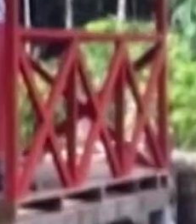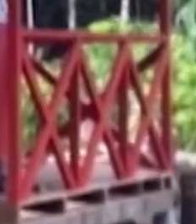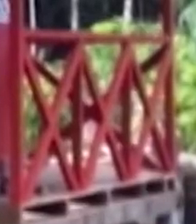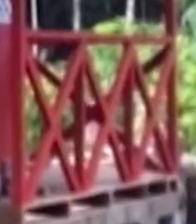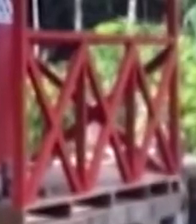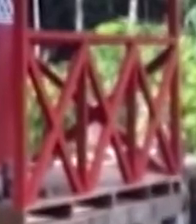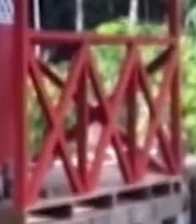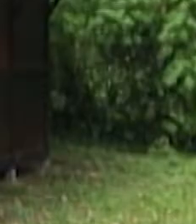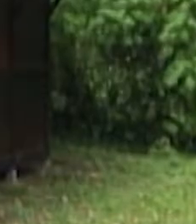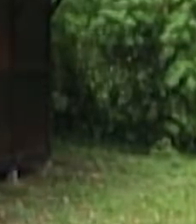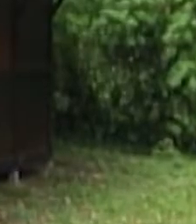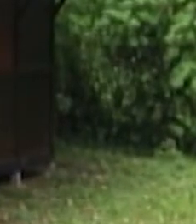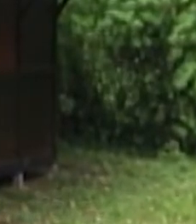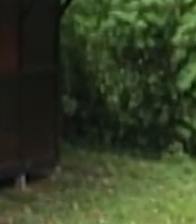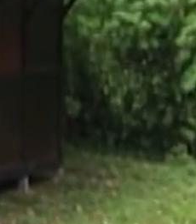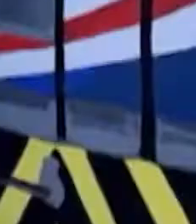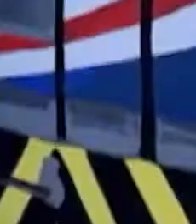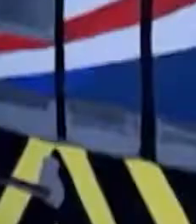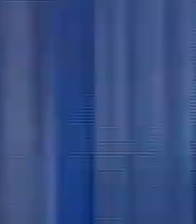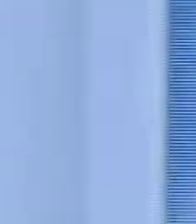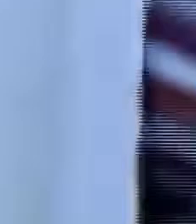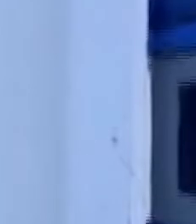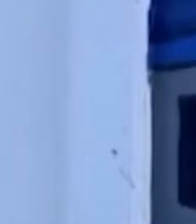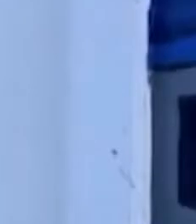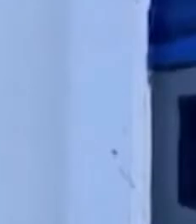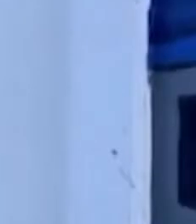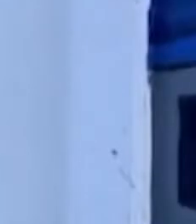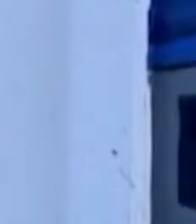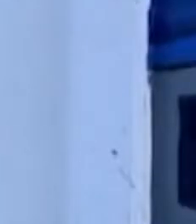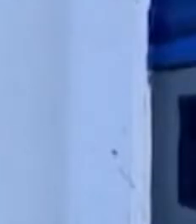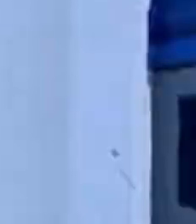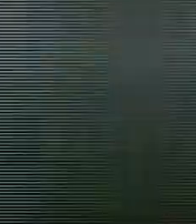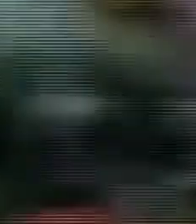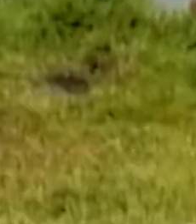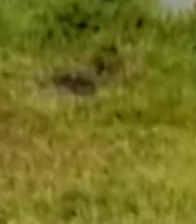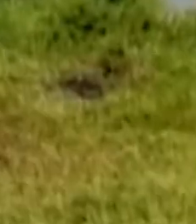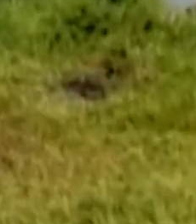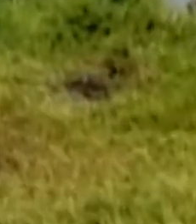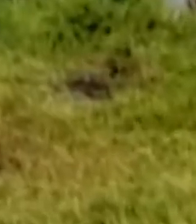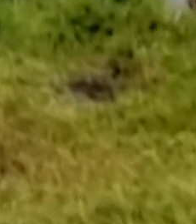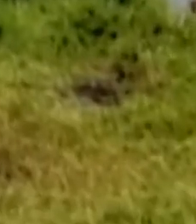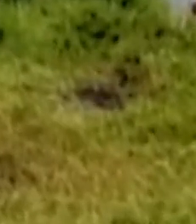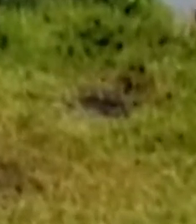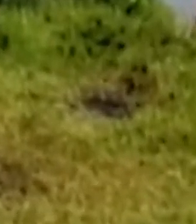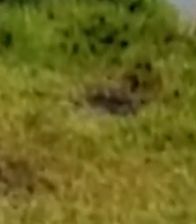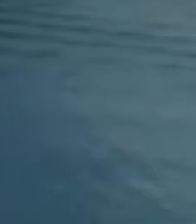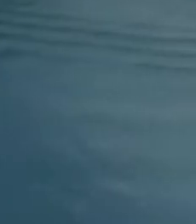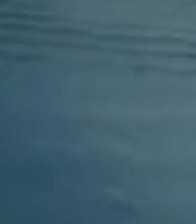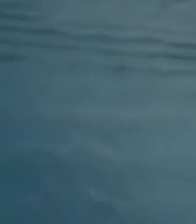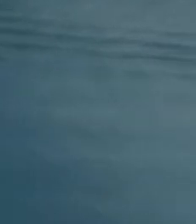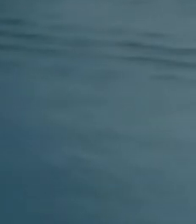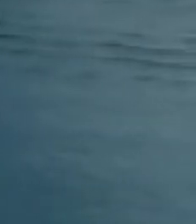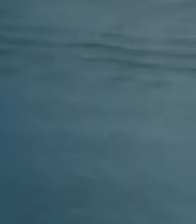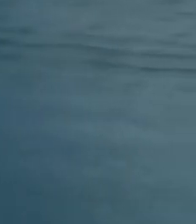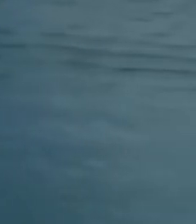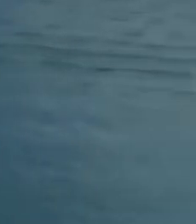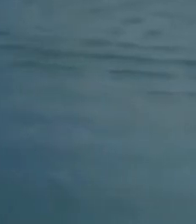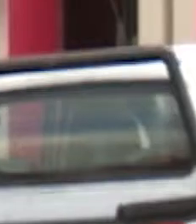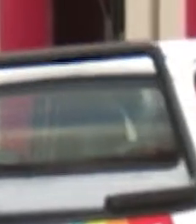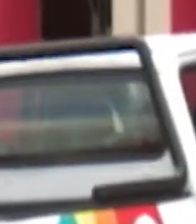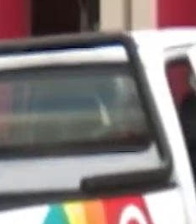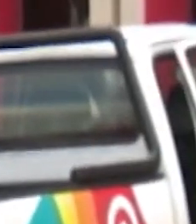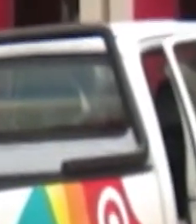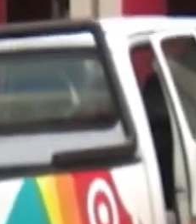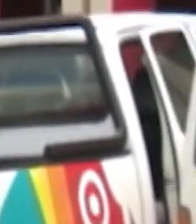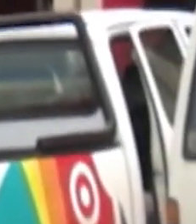comunidad. le invitamos a conocer los retos y las iniciativas de las distintas regiones de Costa Rica en este